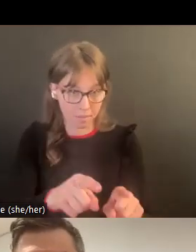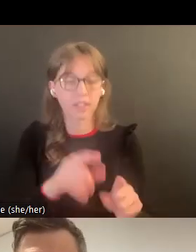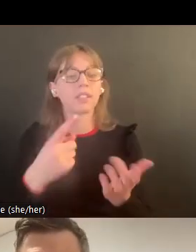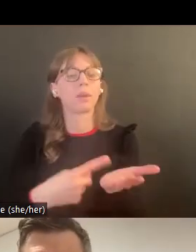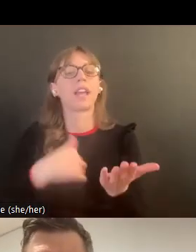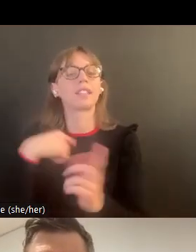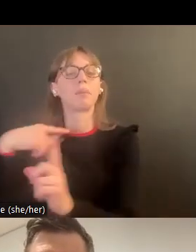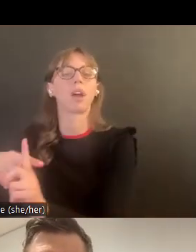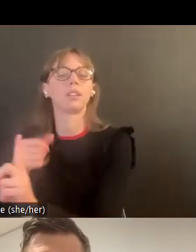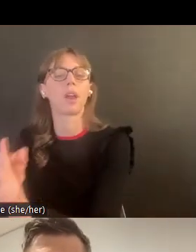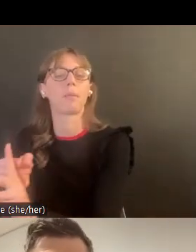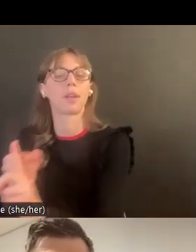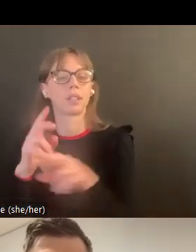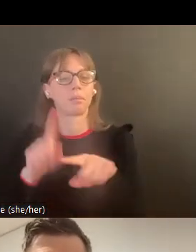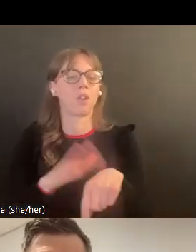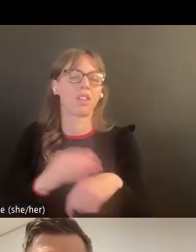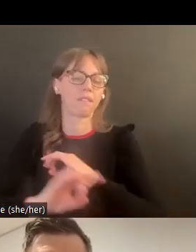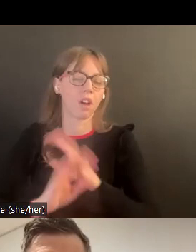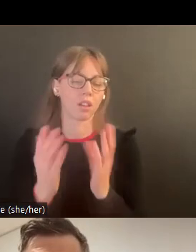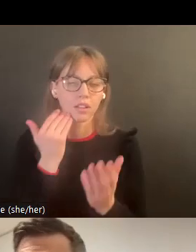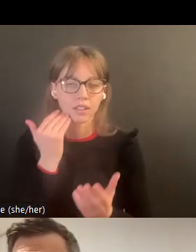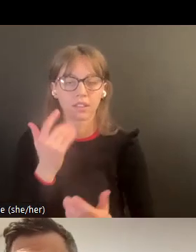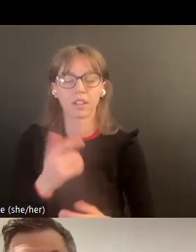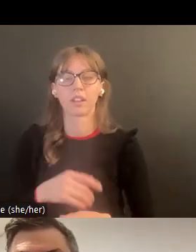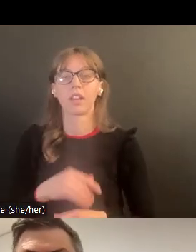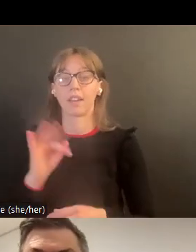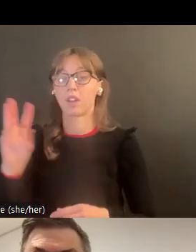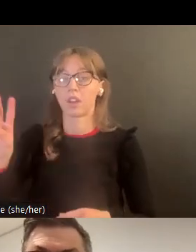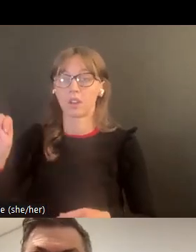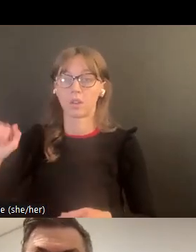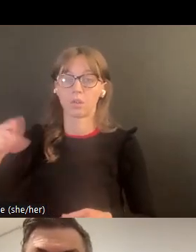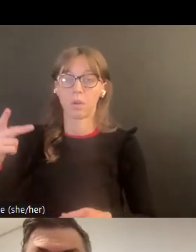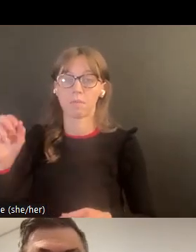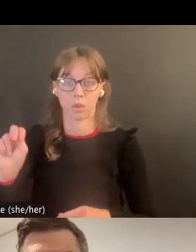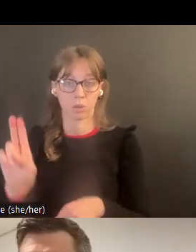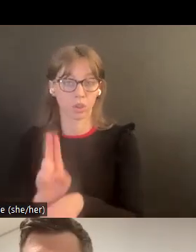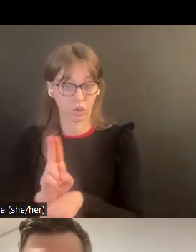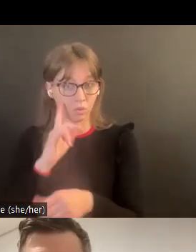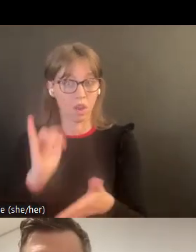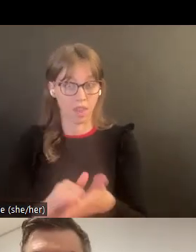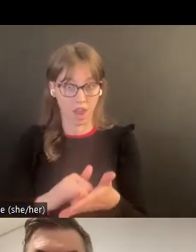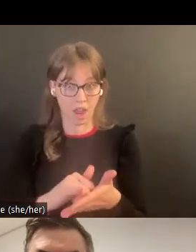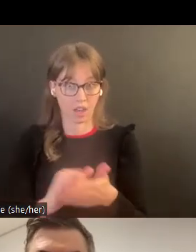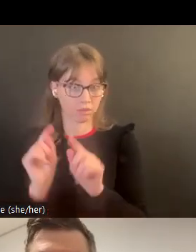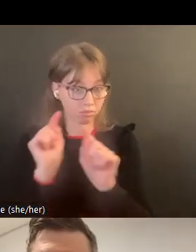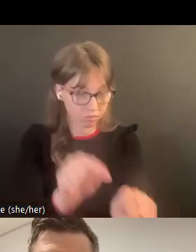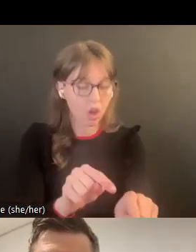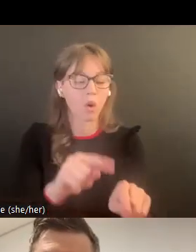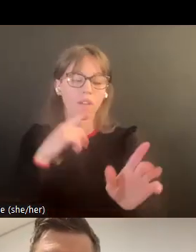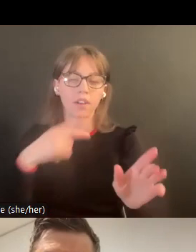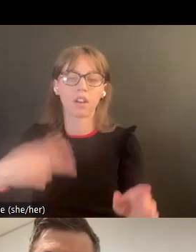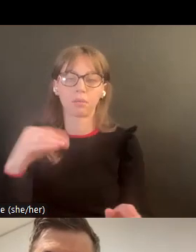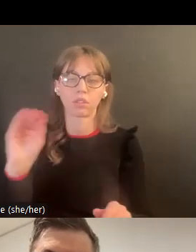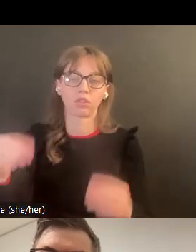preguntas. En ese sentido, puede ser un efecto positivo en los resultados porque están más dispuestos a compartir. Si fue un arma de